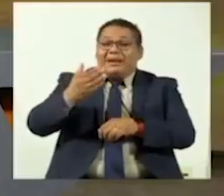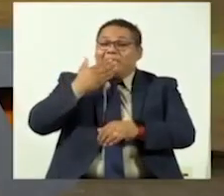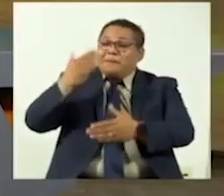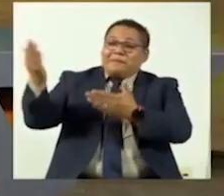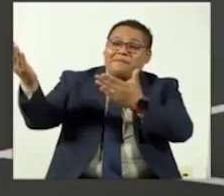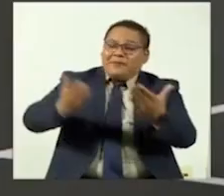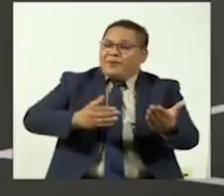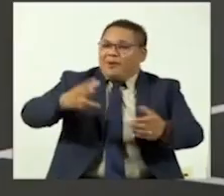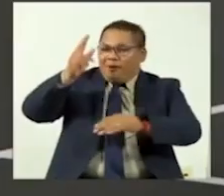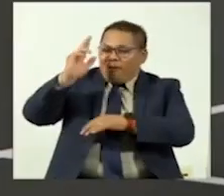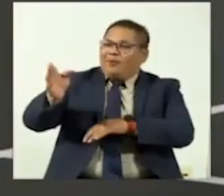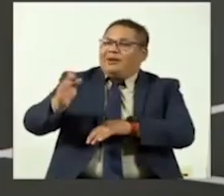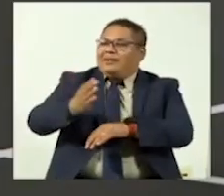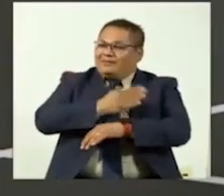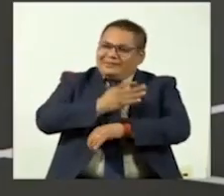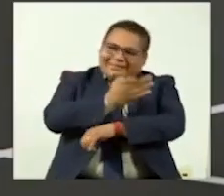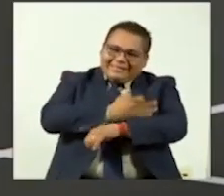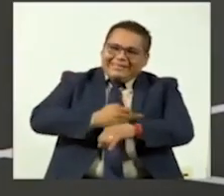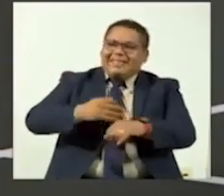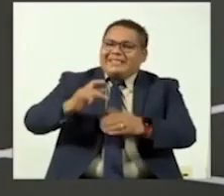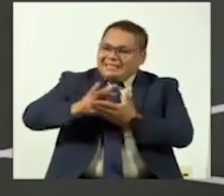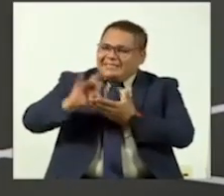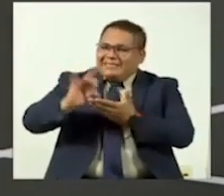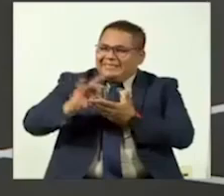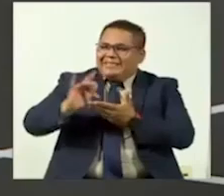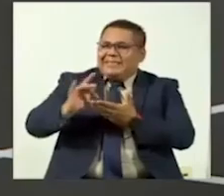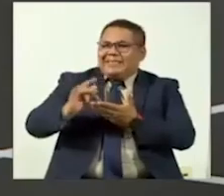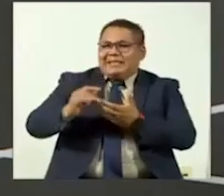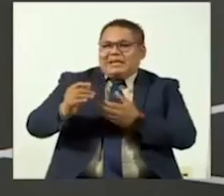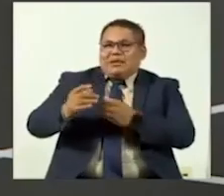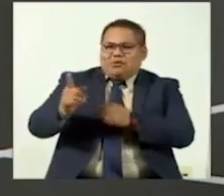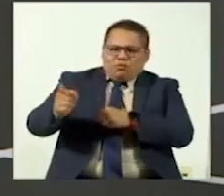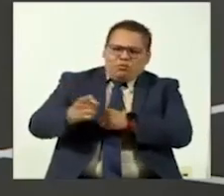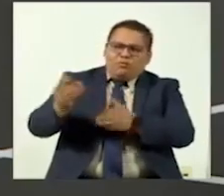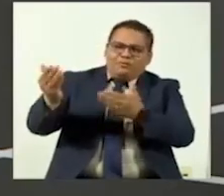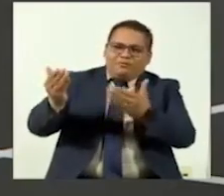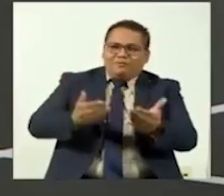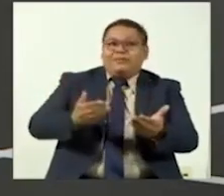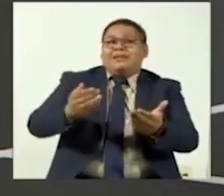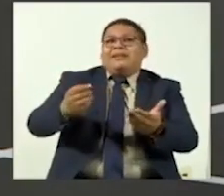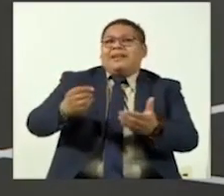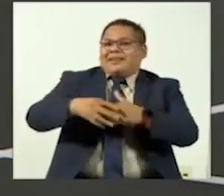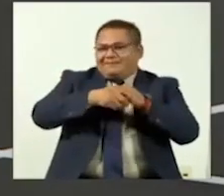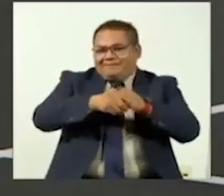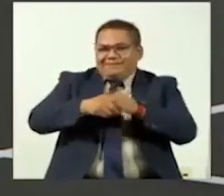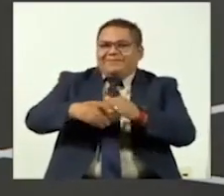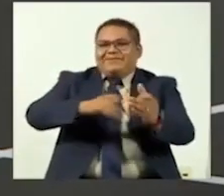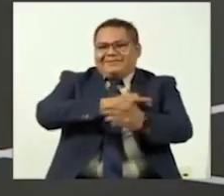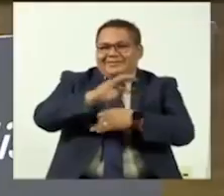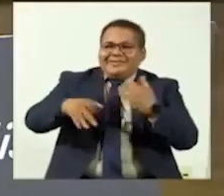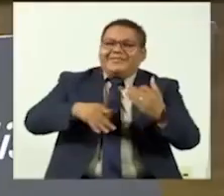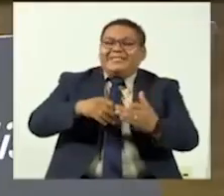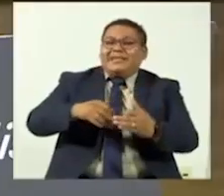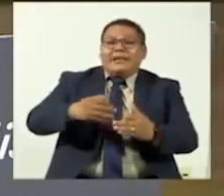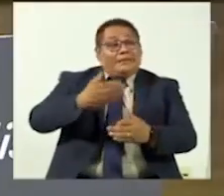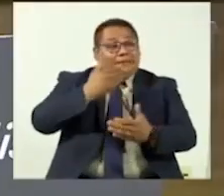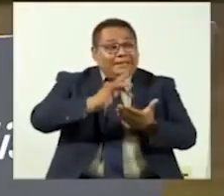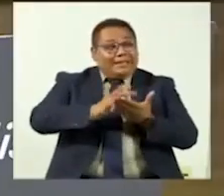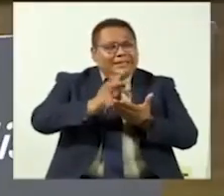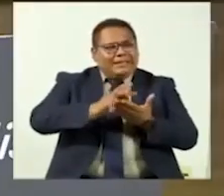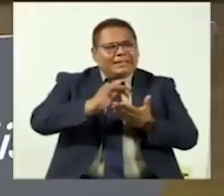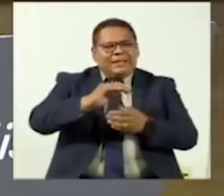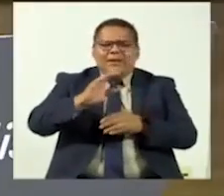Hola, ¿qué tal, Agustín? Muy buena tarde. Muchas gracias por la invitación y pues un saludo a todo el teleauditorio. Gracias. Oiga,